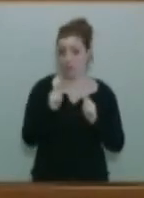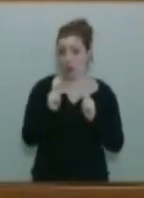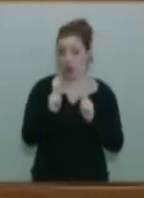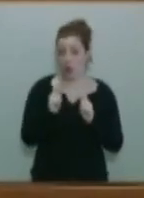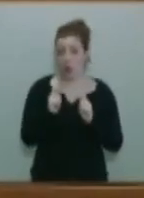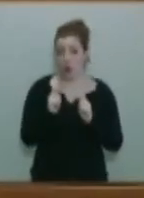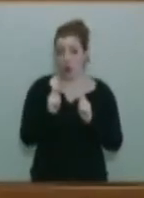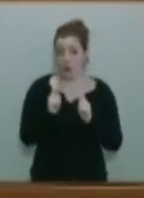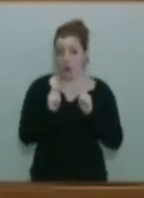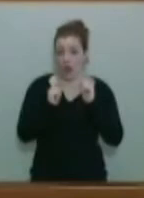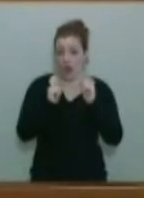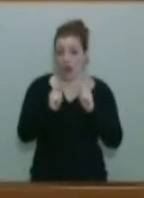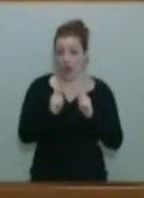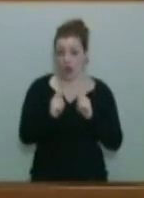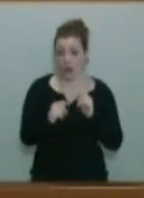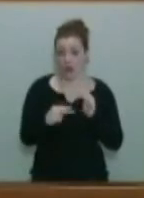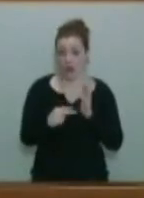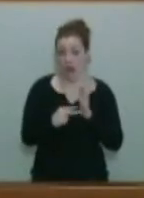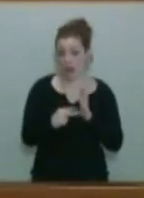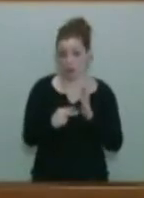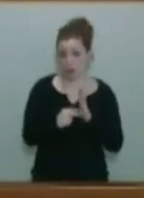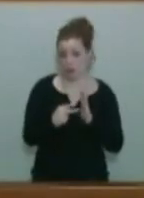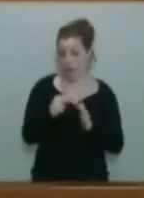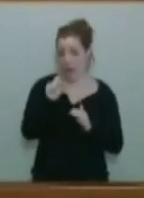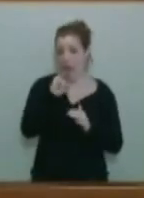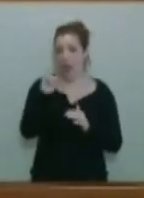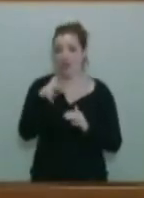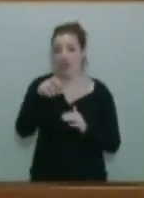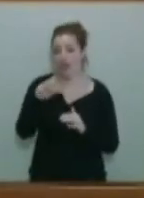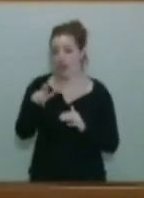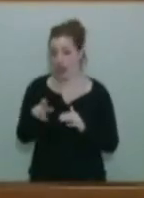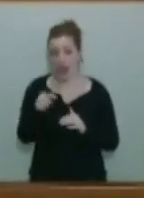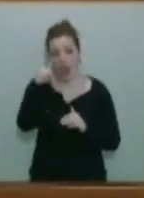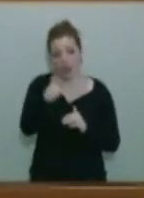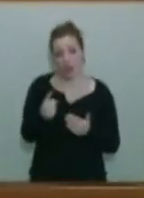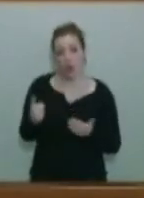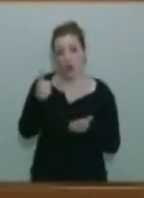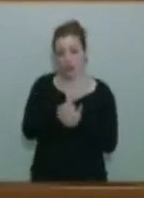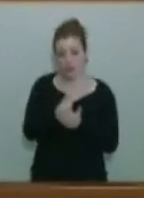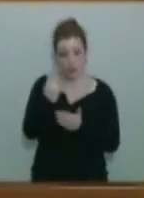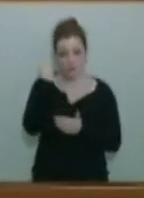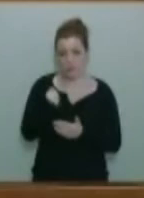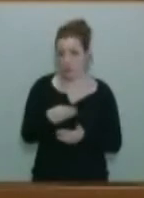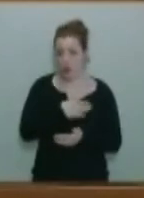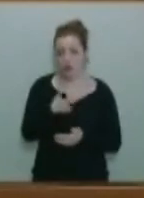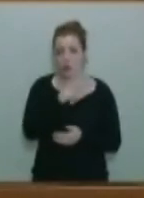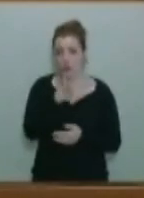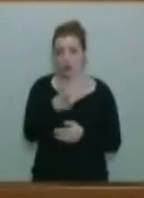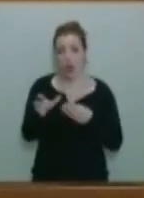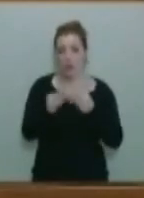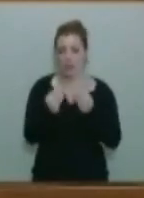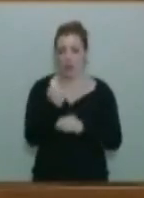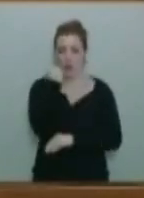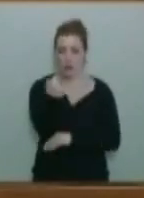Pupitre del renacido señor José María Aznar. No quiero que aquí se vuelva a repetir esa historia y por eso no puedo apoyar sus enmiendas, por eso voy a votar en